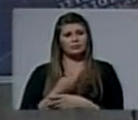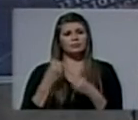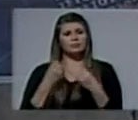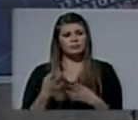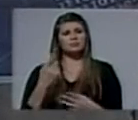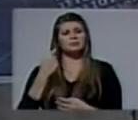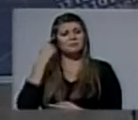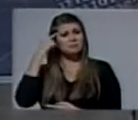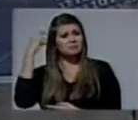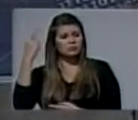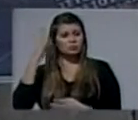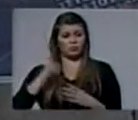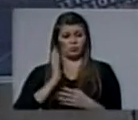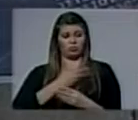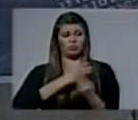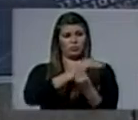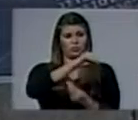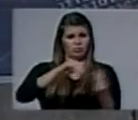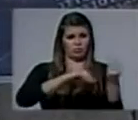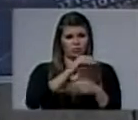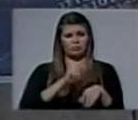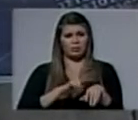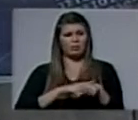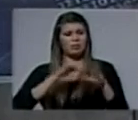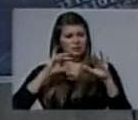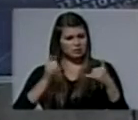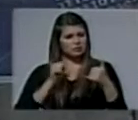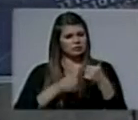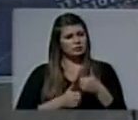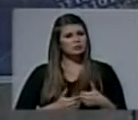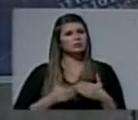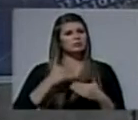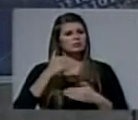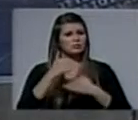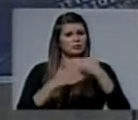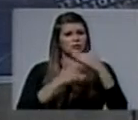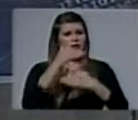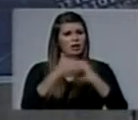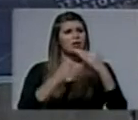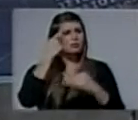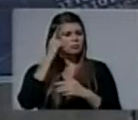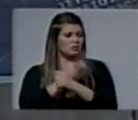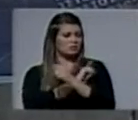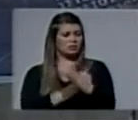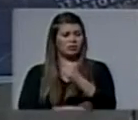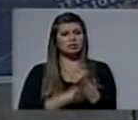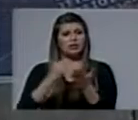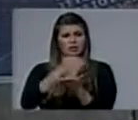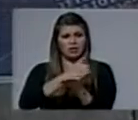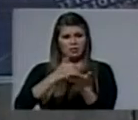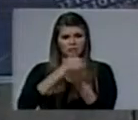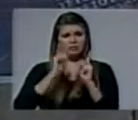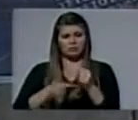Creemos que como sociedad ya hemos hecho pasos muy importantes en el fortalecimiento de la democracia y la